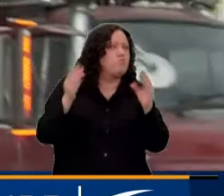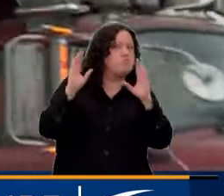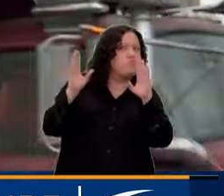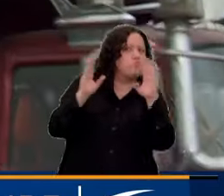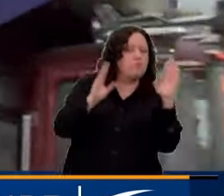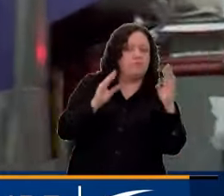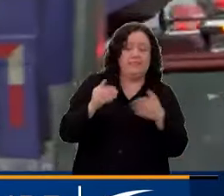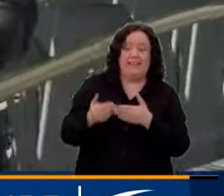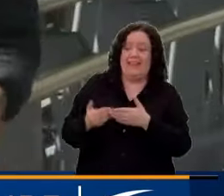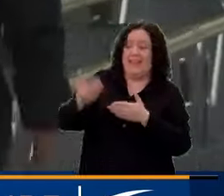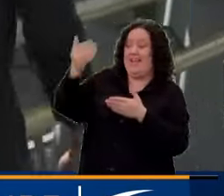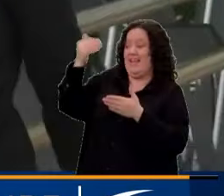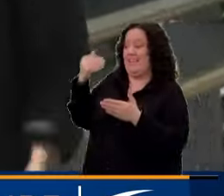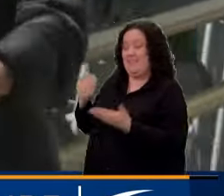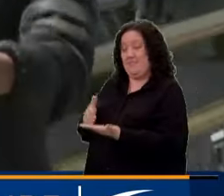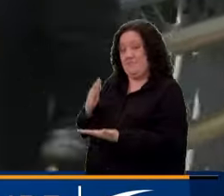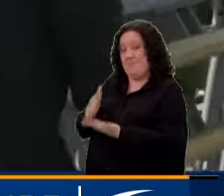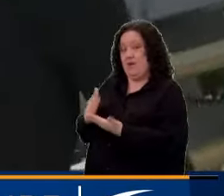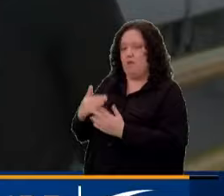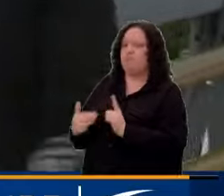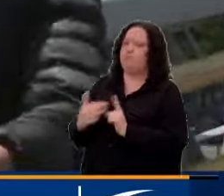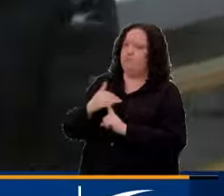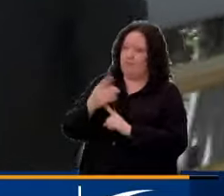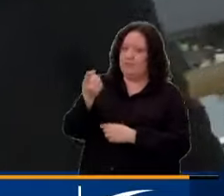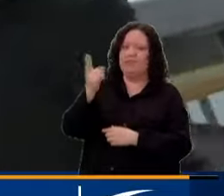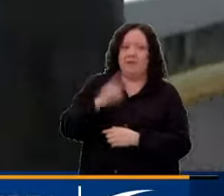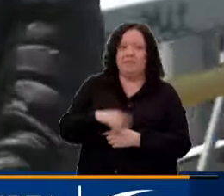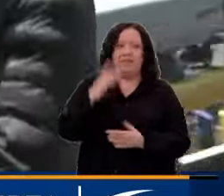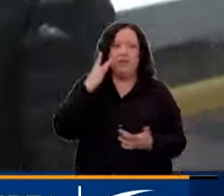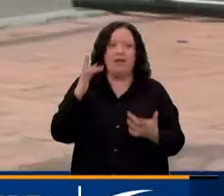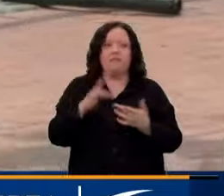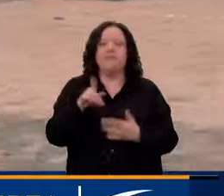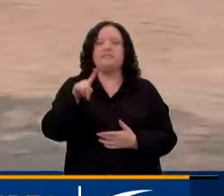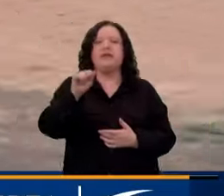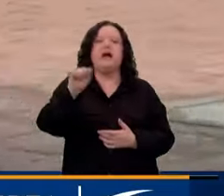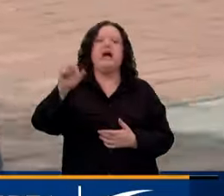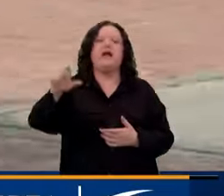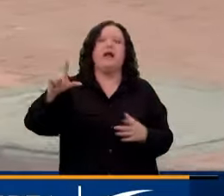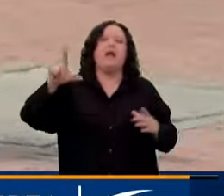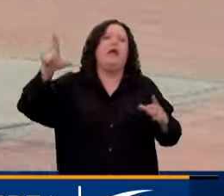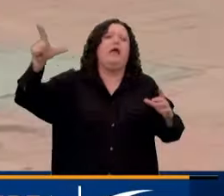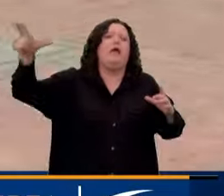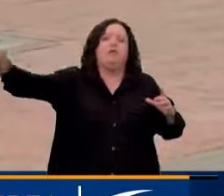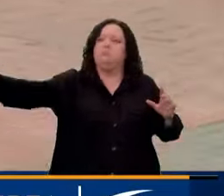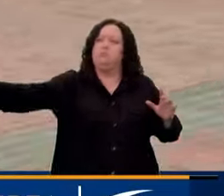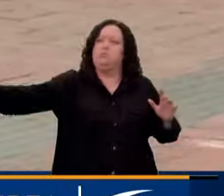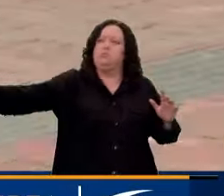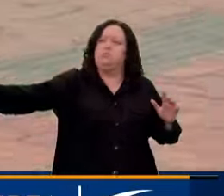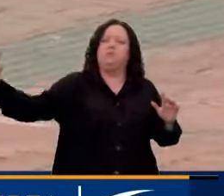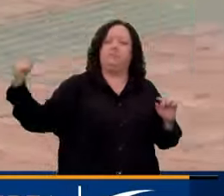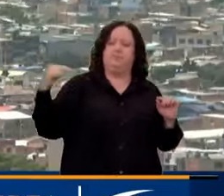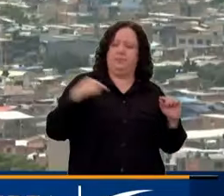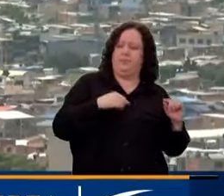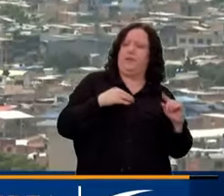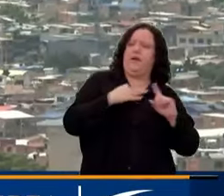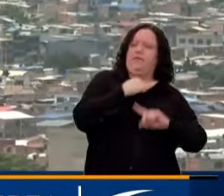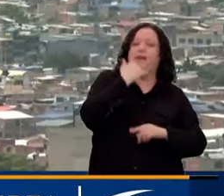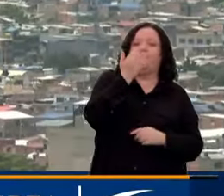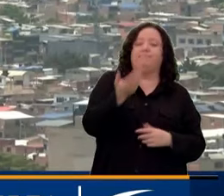la anterior emergencia incluso nos afectaron las arenas del Sahara. Ante ello, evidentemente, tenemos que hacer unas